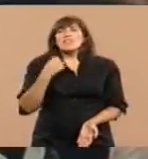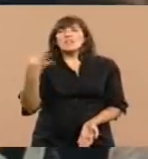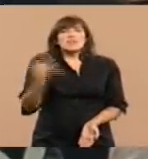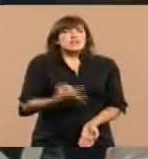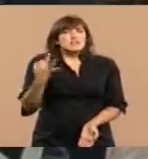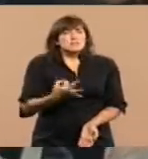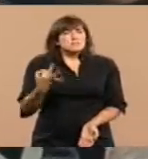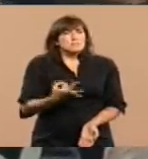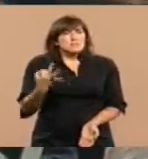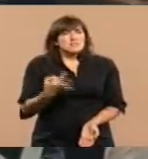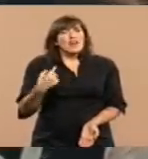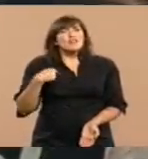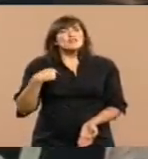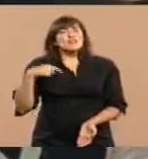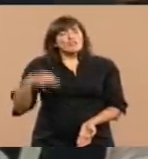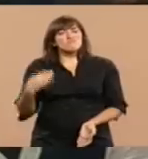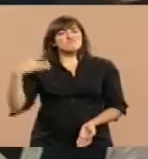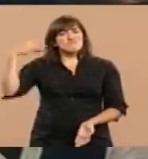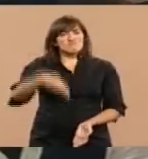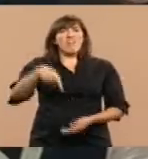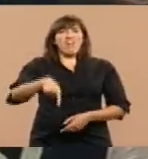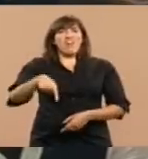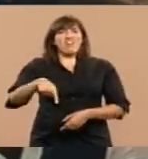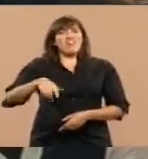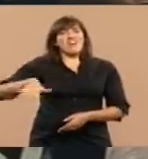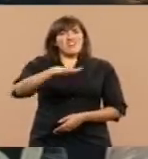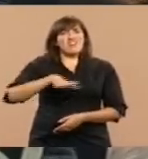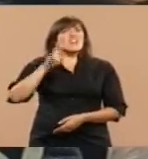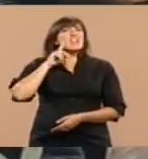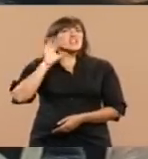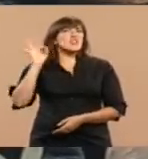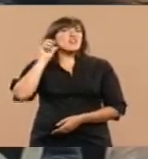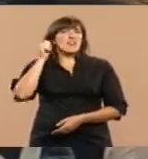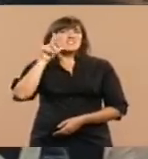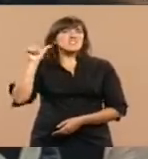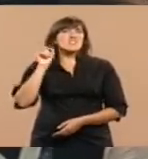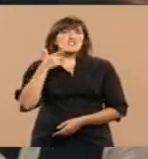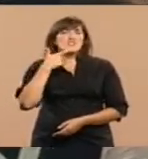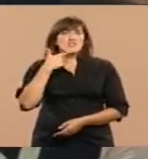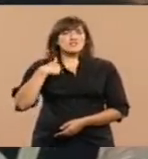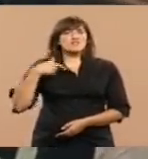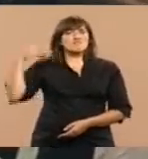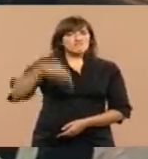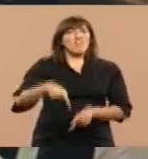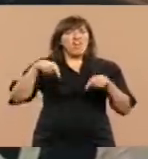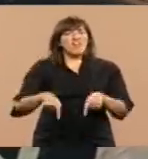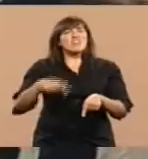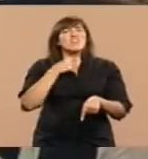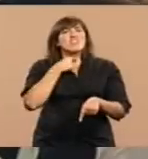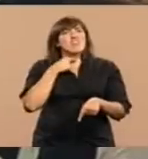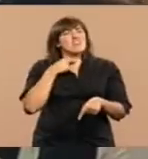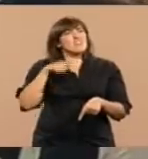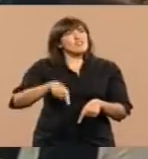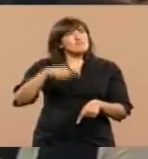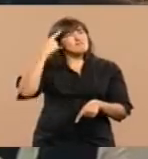recordarlo aquí, en este río gallegos que vivió junto a los